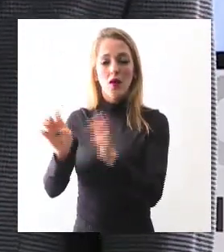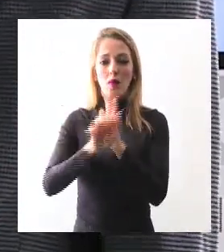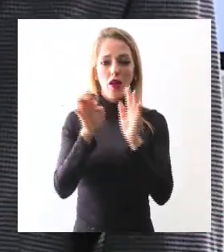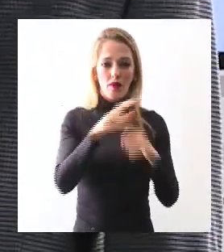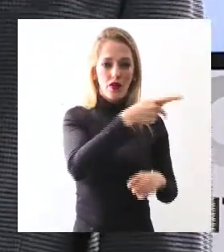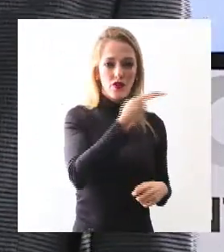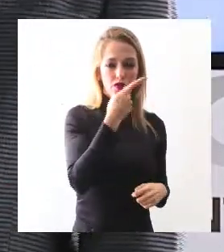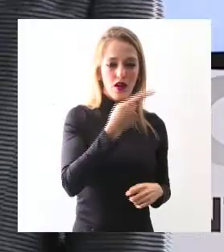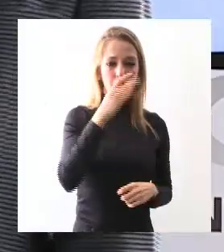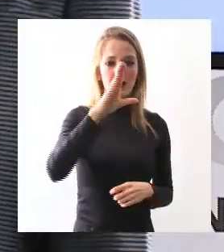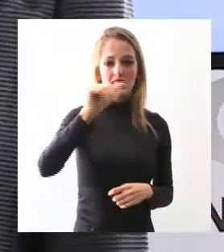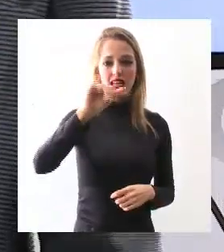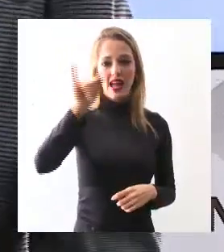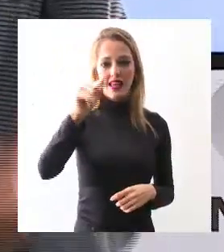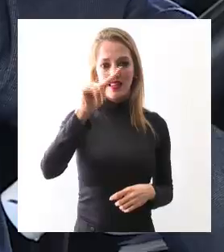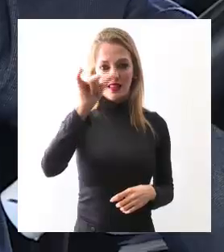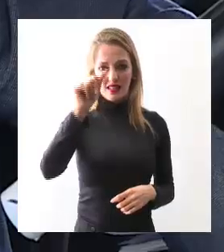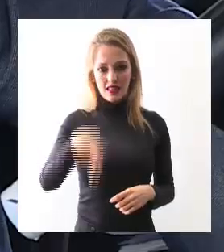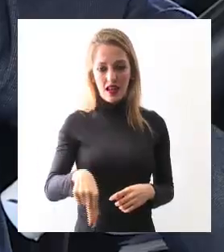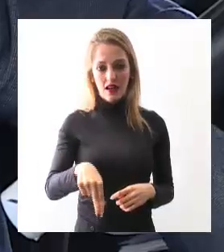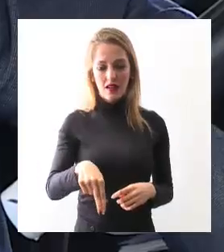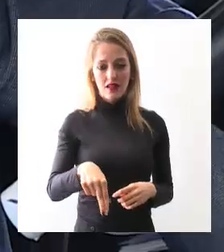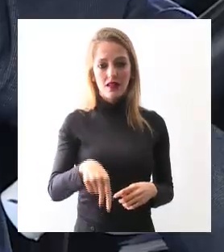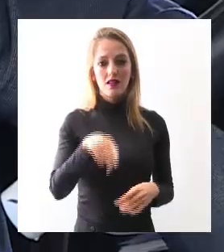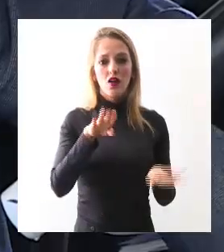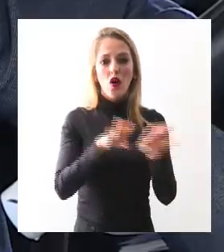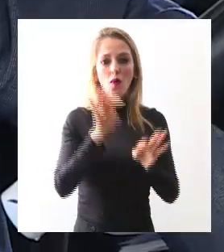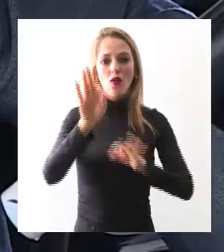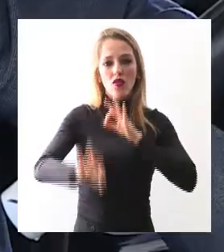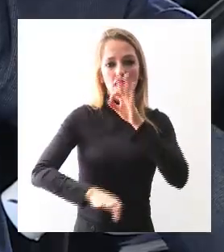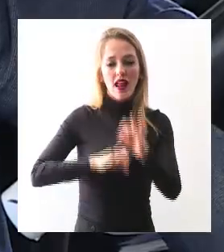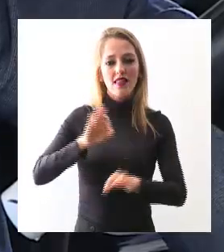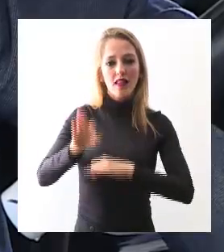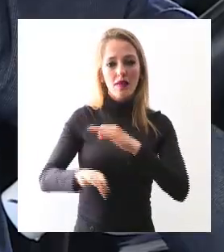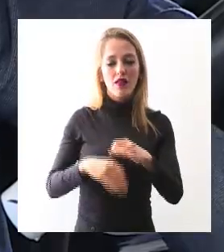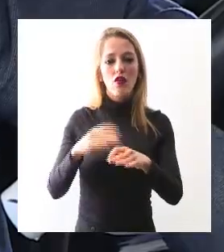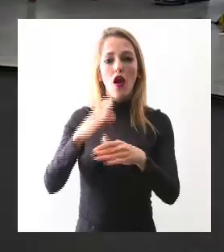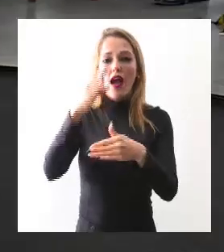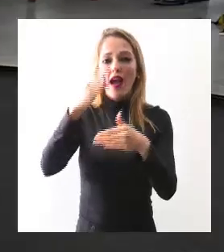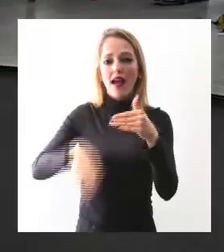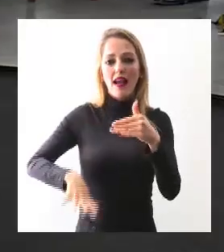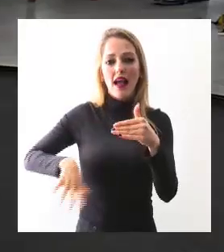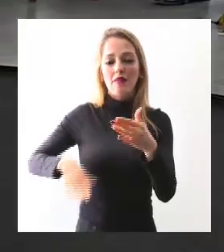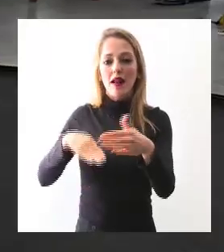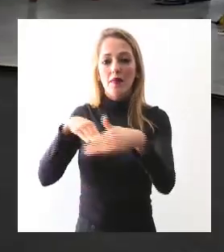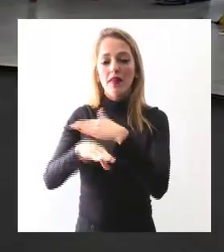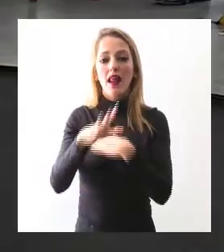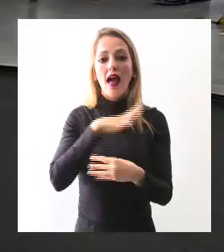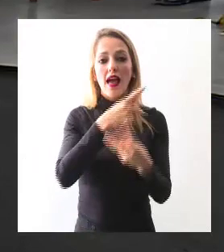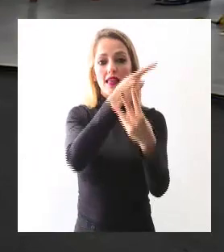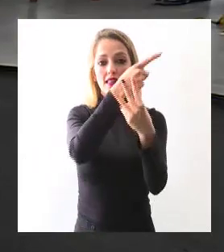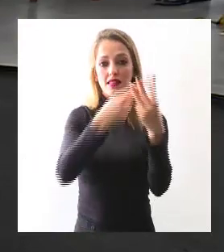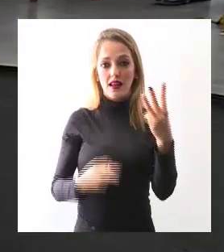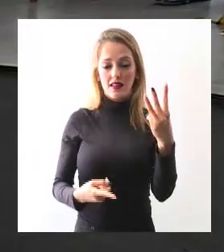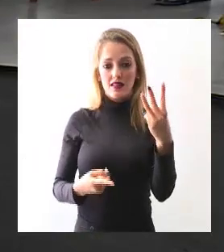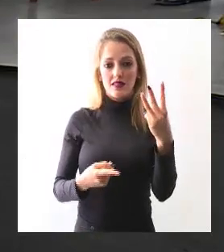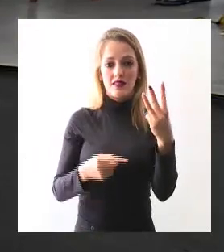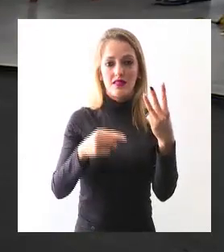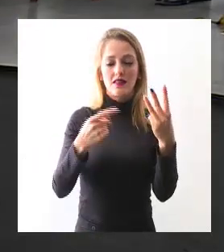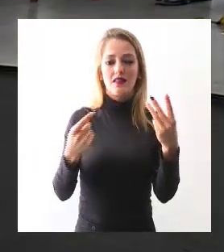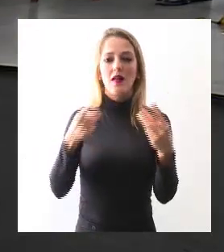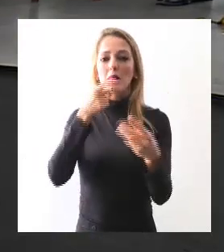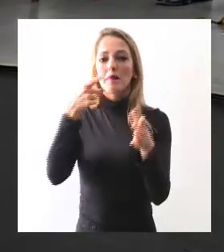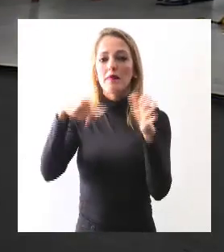Cajititlán efectivamente respecto a las plantas de tratamiento que se acaban de inventar son tres y que de acuerdo al